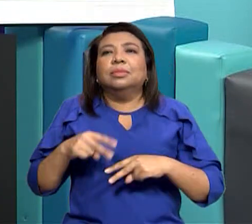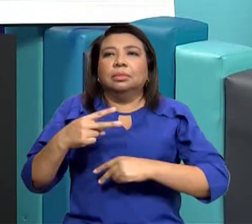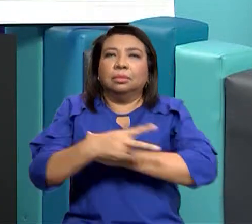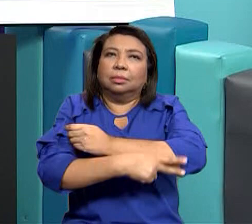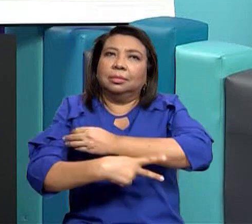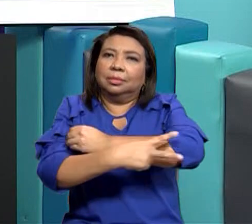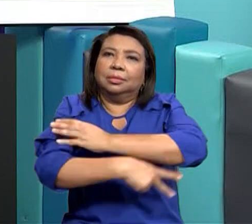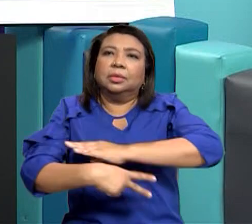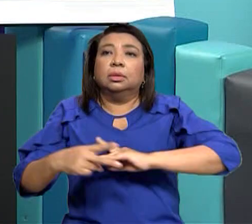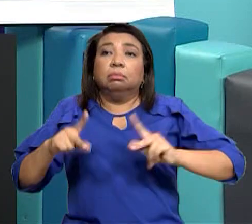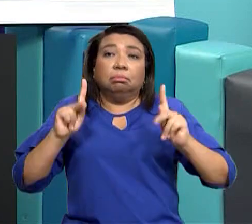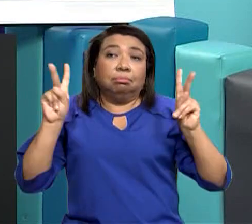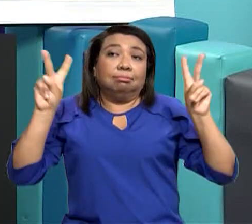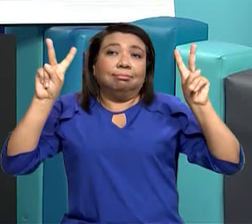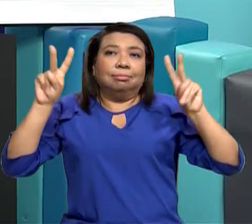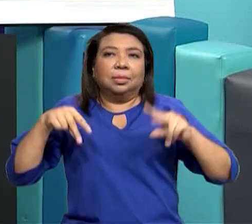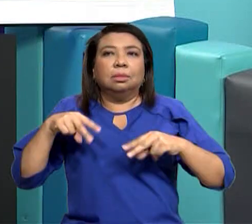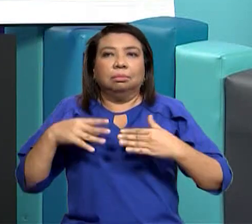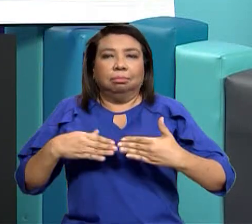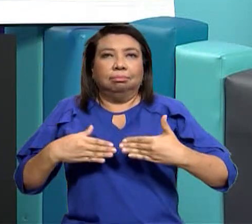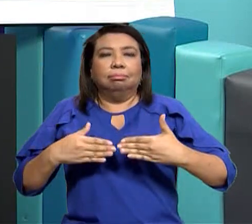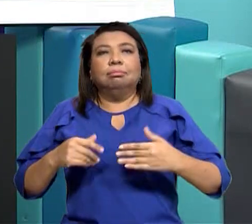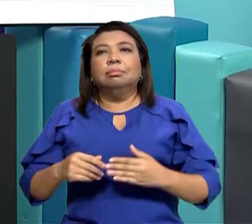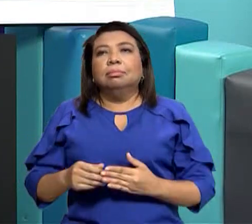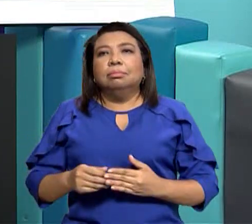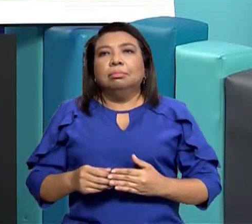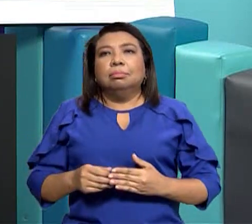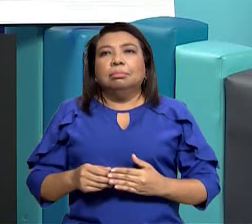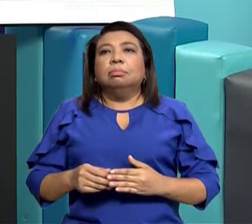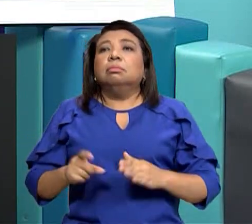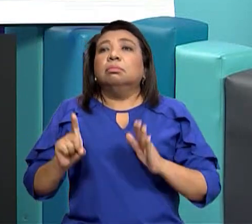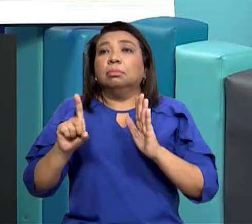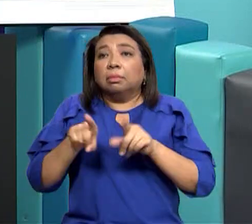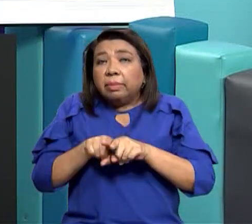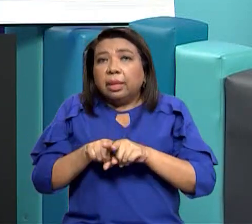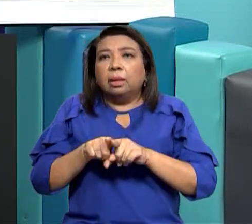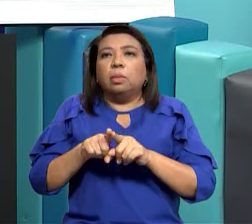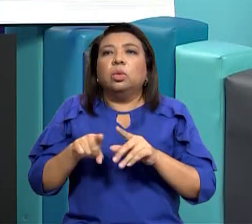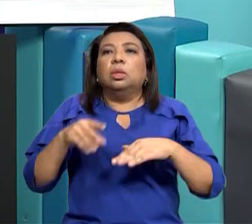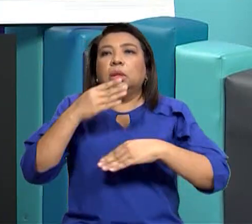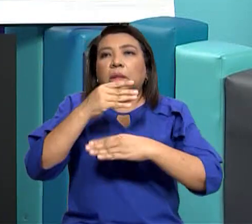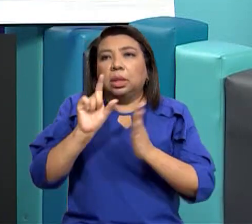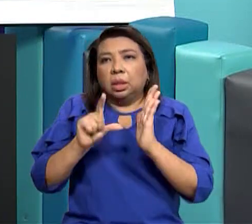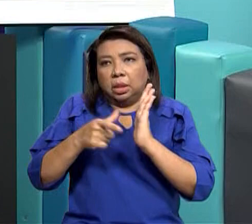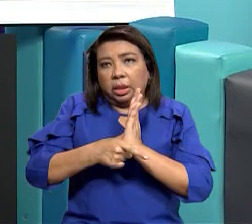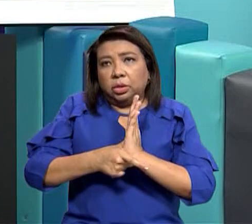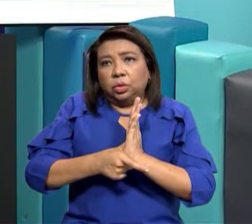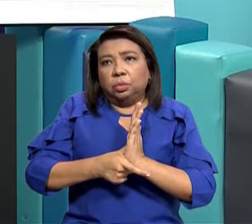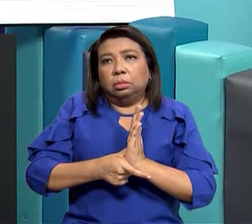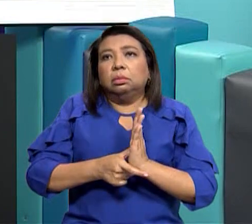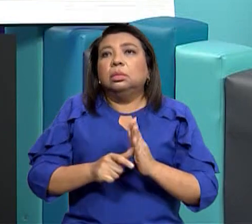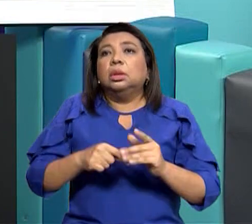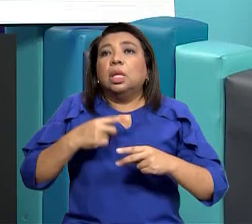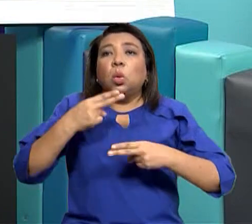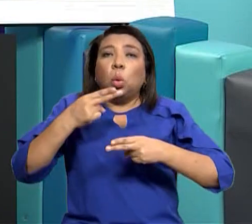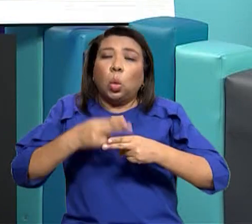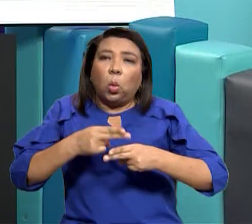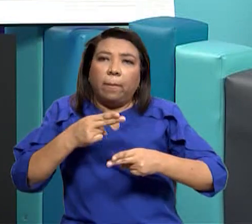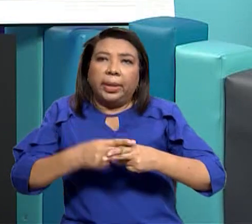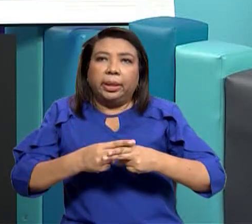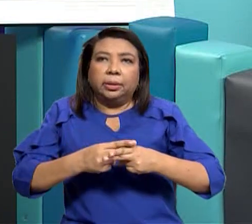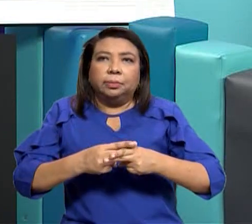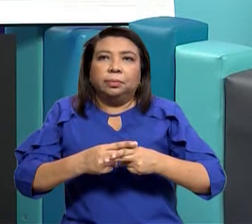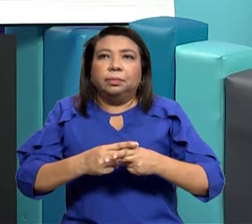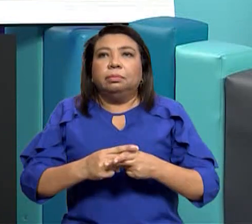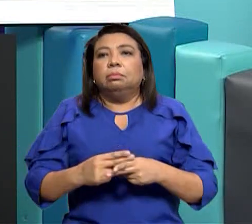nacionalidad también tenemos derecho a un nombre cierto todos tenemos derecho a un nombre cuando